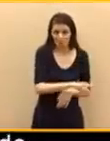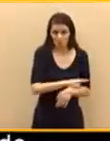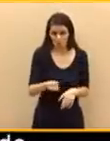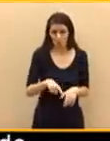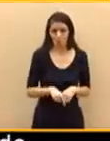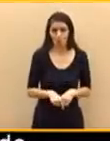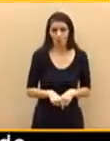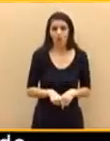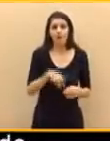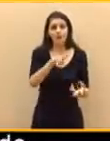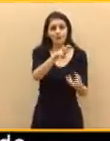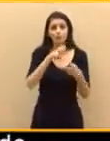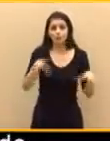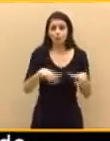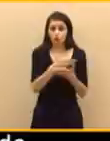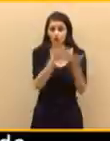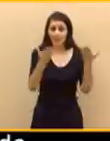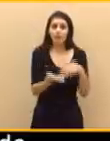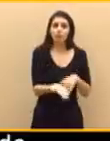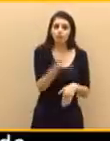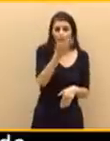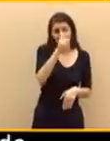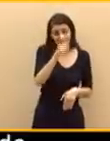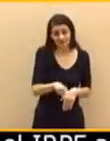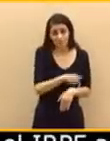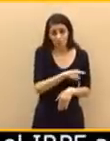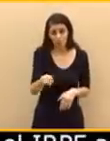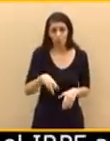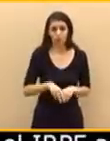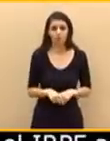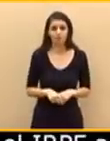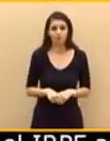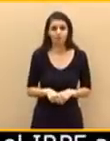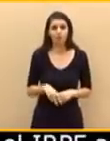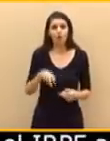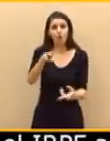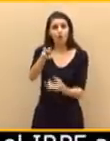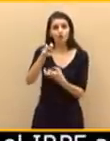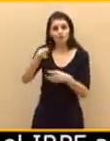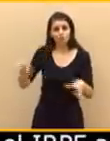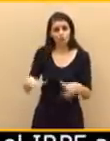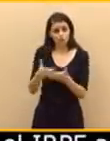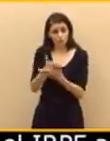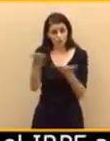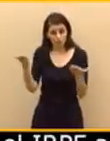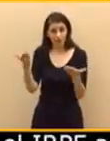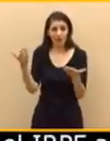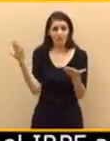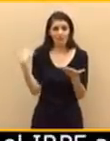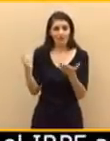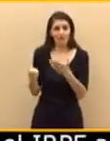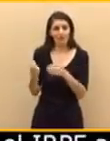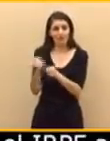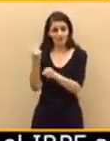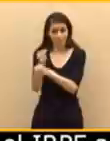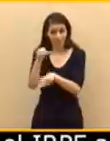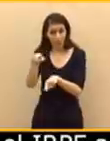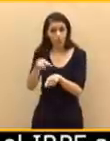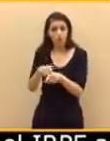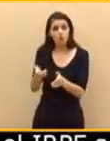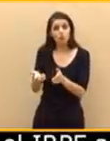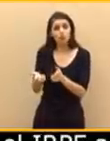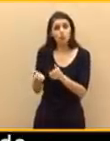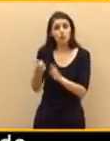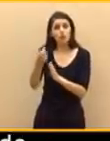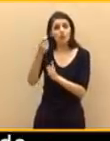de sociedades? Sí o no. ¿Subirán de nuevo las cotizaciones sociales que engraban la creación de empleo? Sí o no. ¿Pueden estar